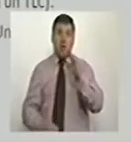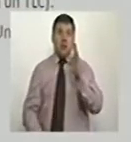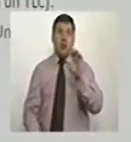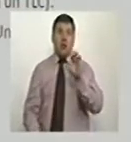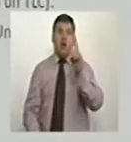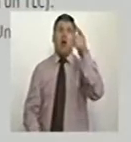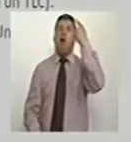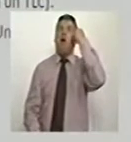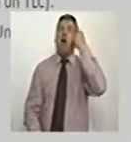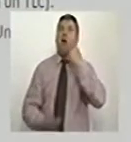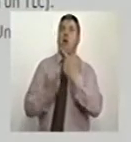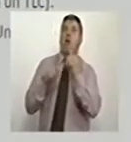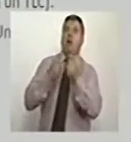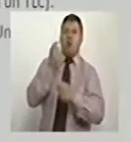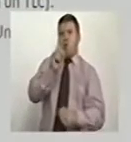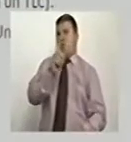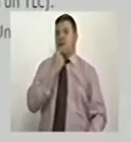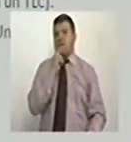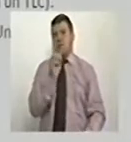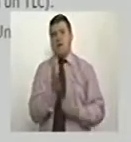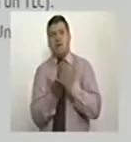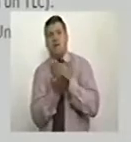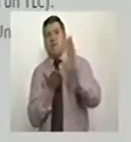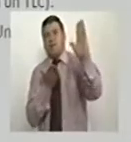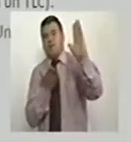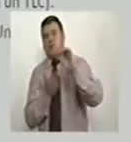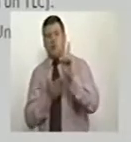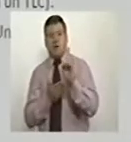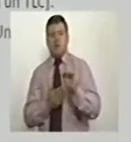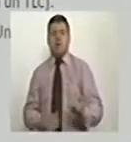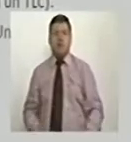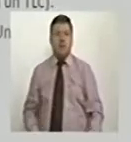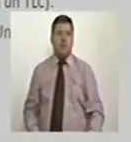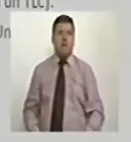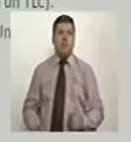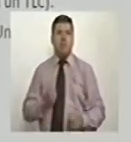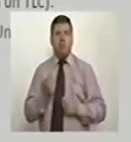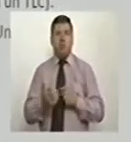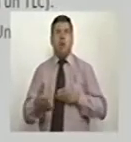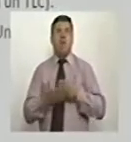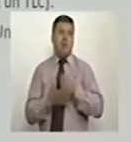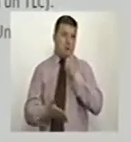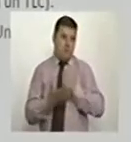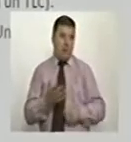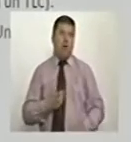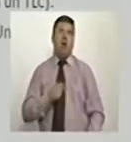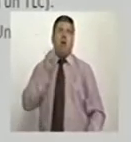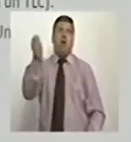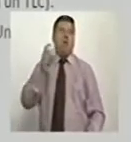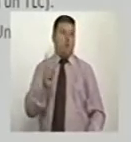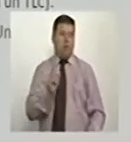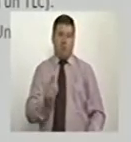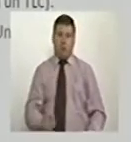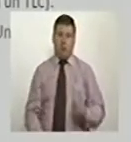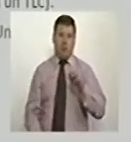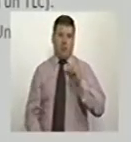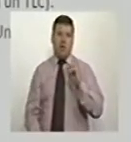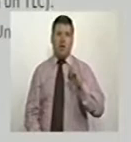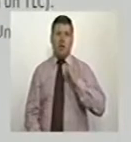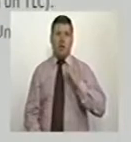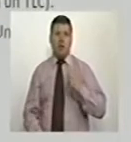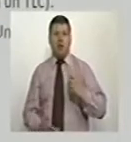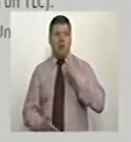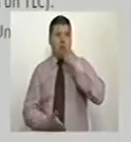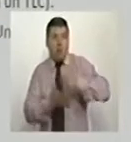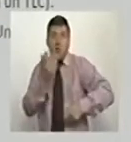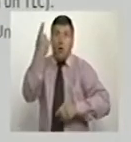veces se ha tratado de decir. No impone un modelo económico, tributario, pensional. La OCDE no tiene un sistema de